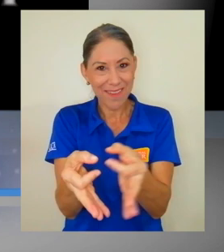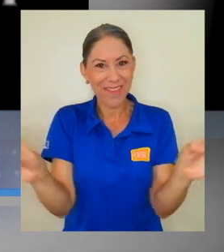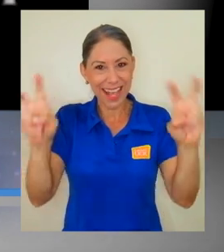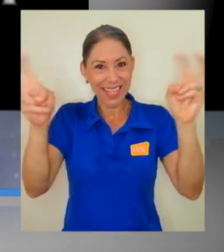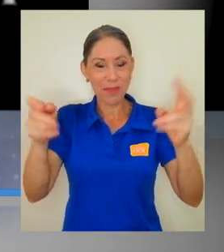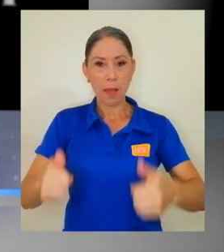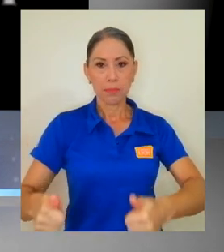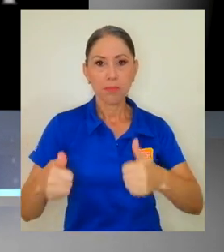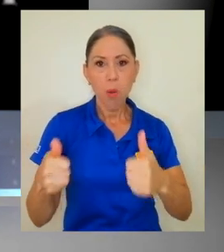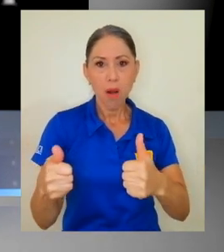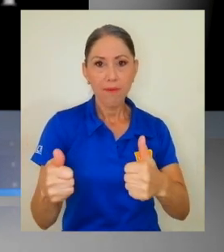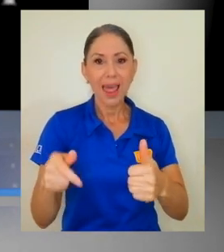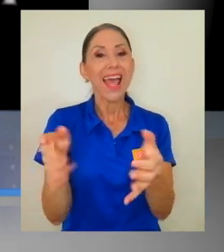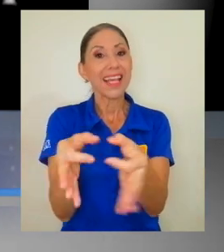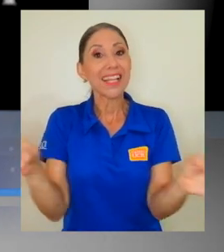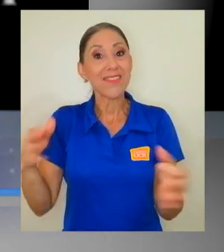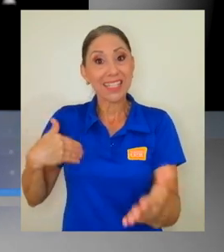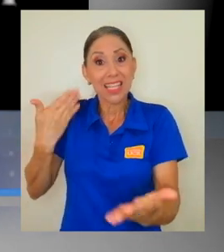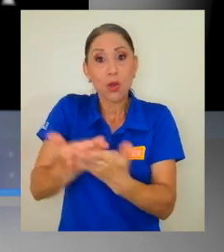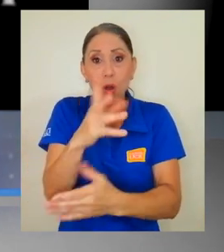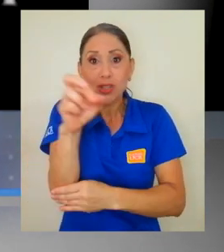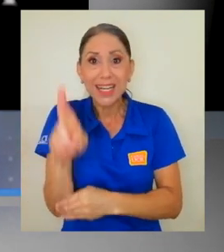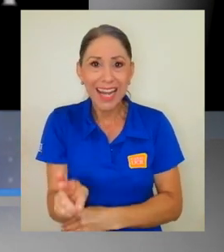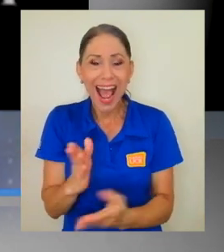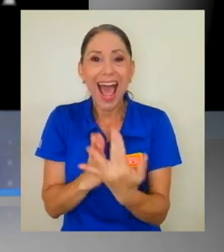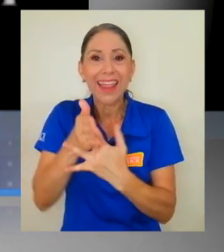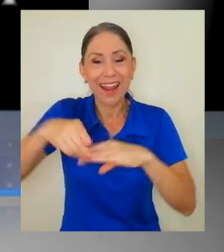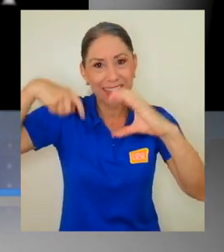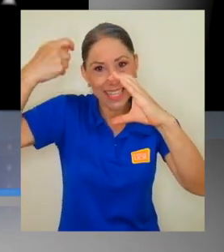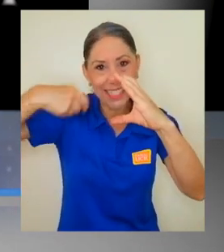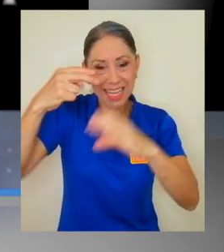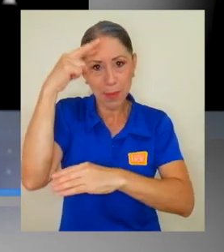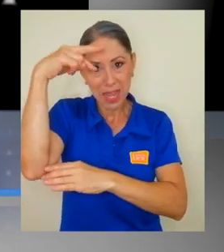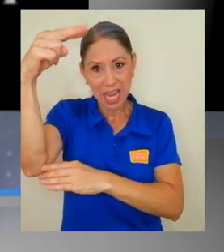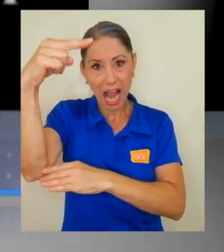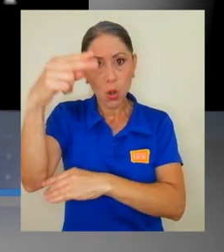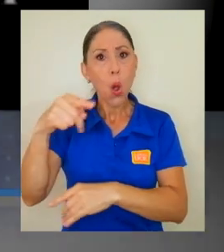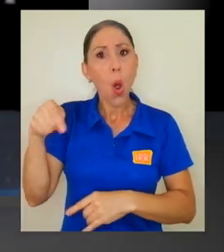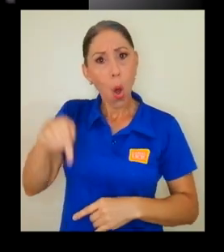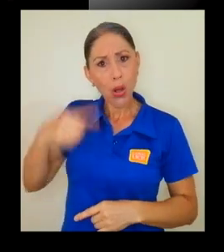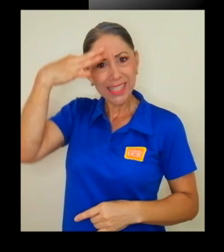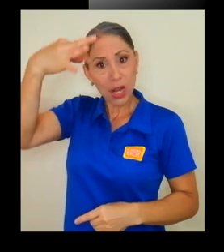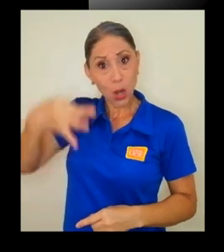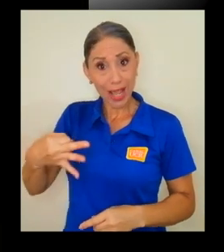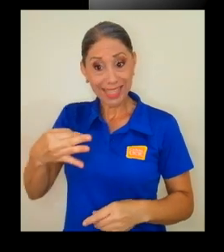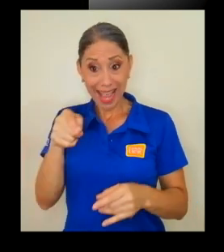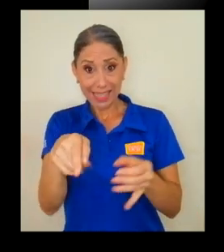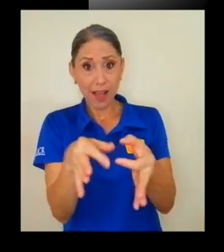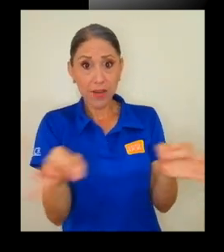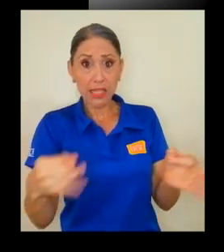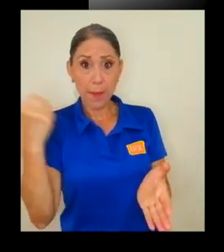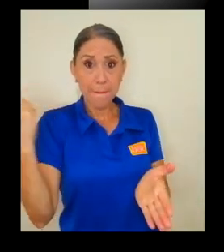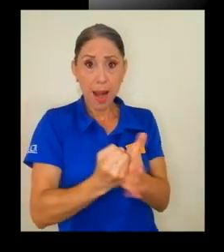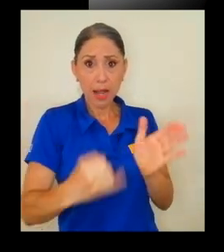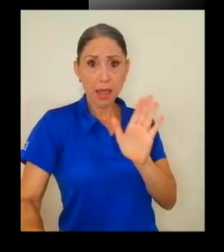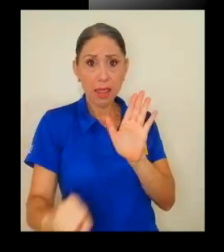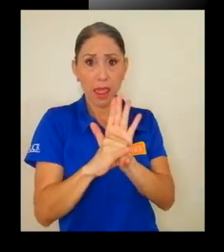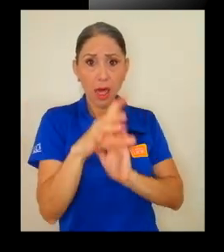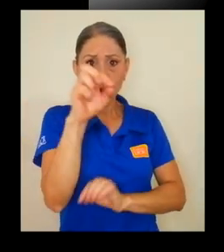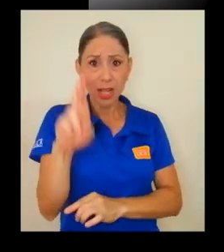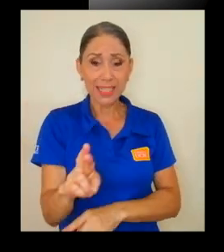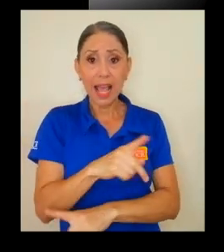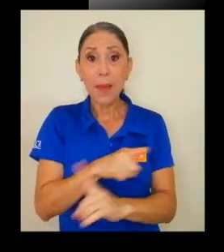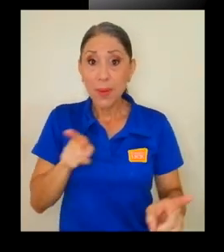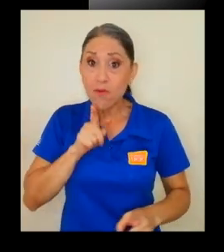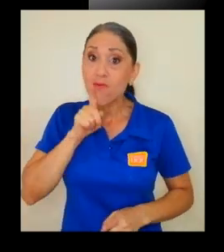frase Pura Vida, que llegó a Costa Rica a través del cine mexicano y aunque hoy se considera una marca de identidad costarricense, es un